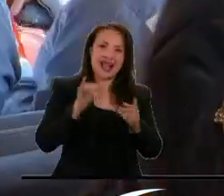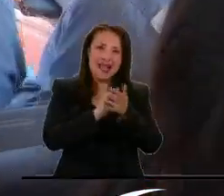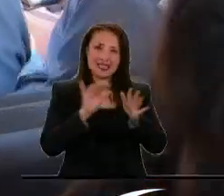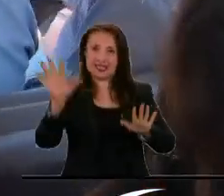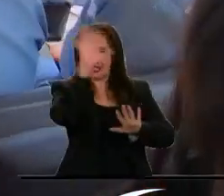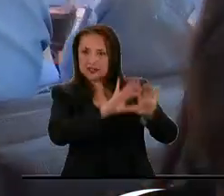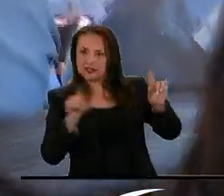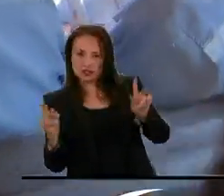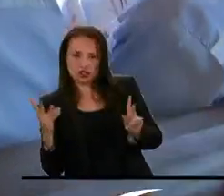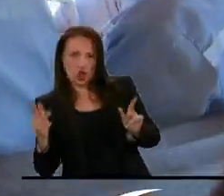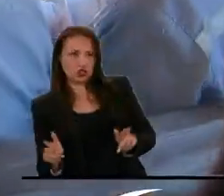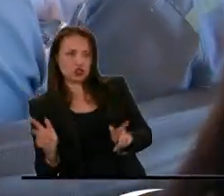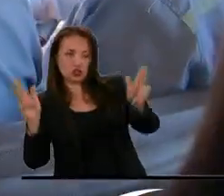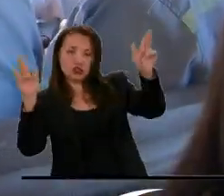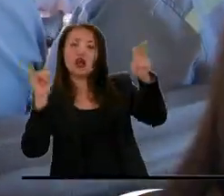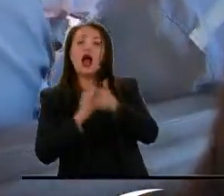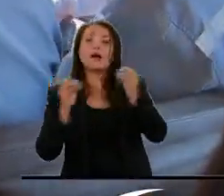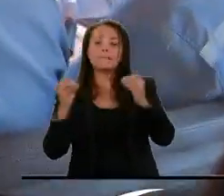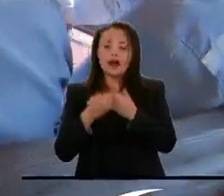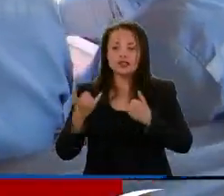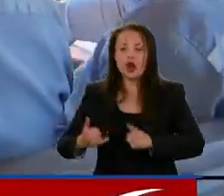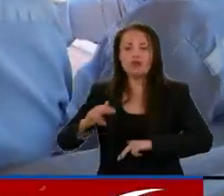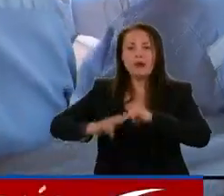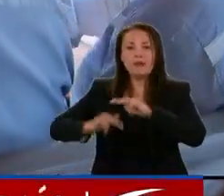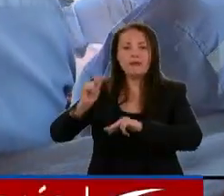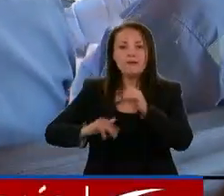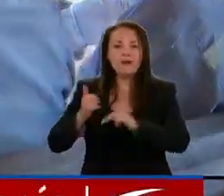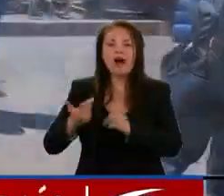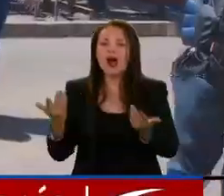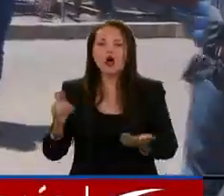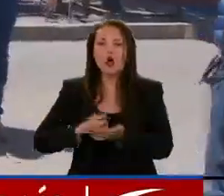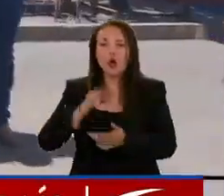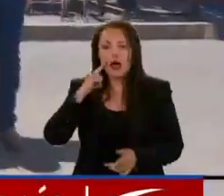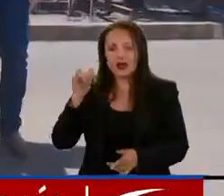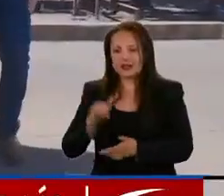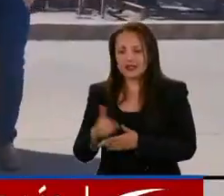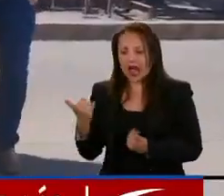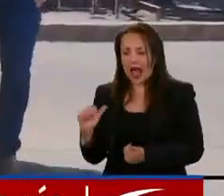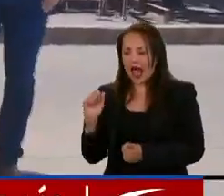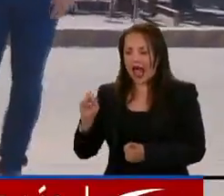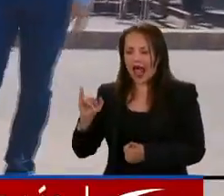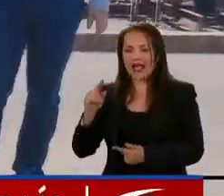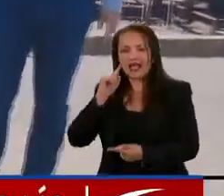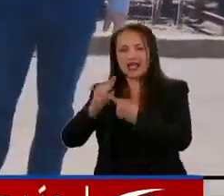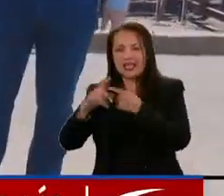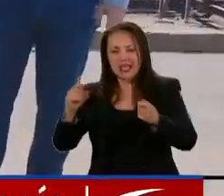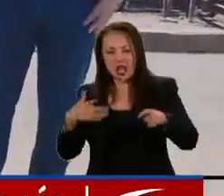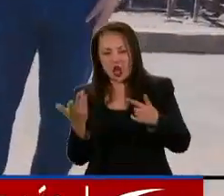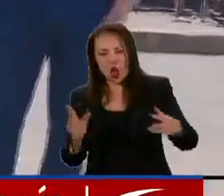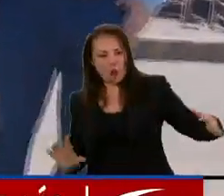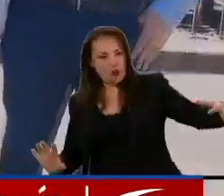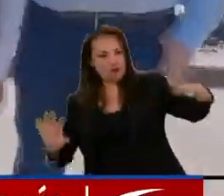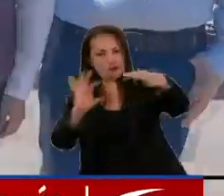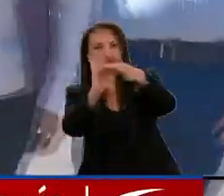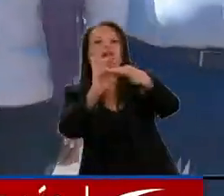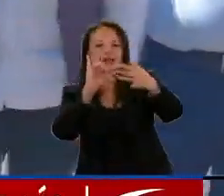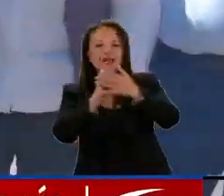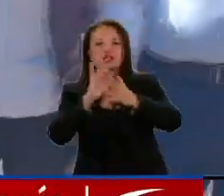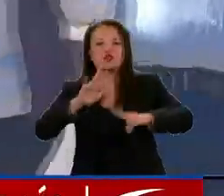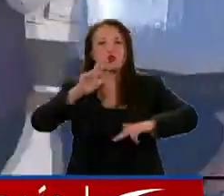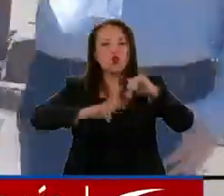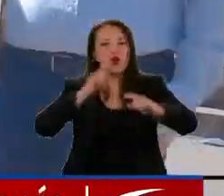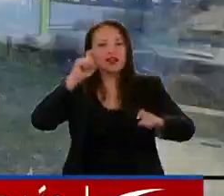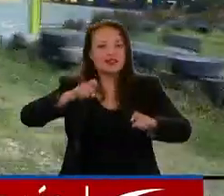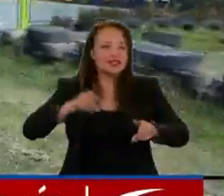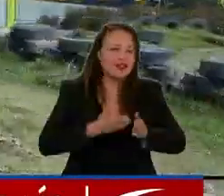red férrea del Pacífico que se encuentra en estructuración. Estas son las líneas férreas que la ANI busca conectar entre sí e integrar con la red de infraestructura